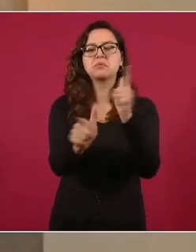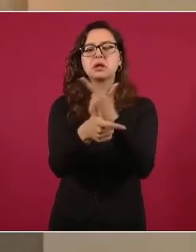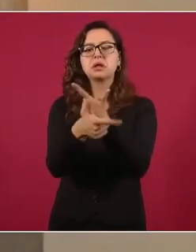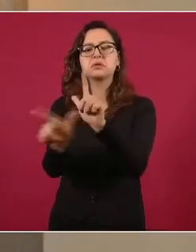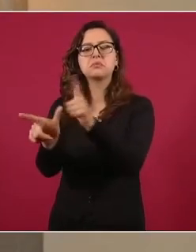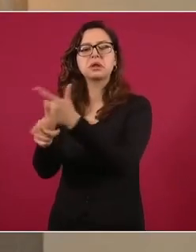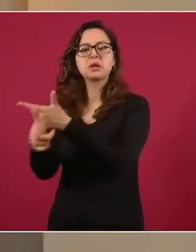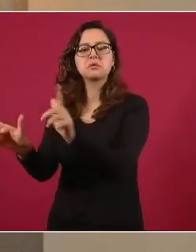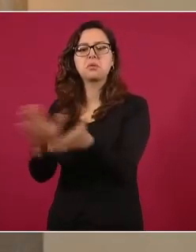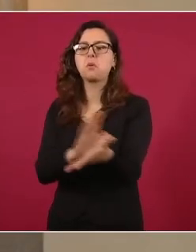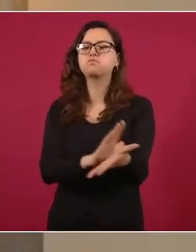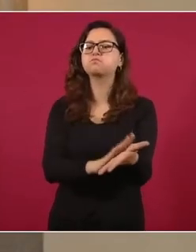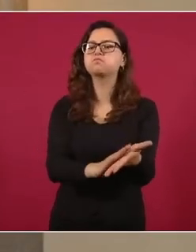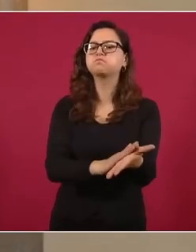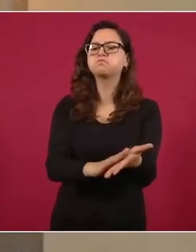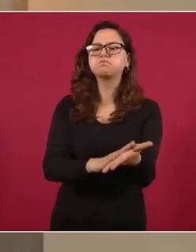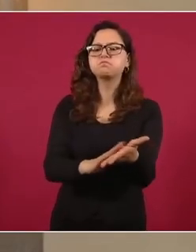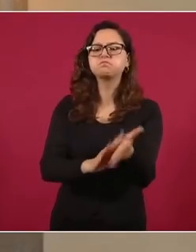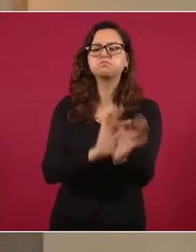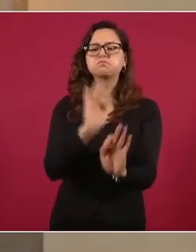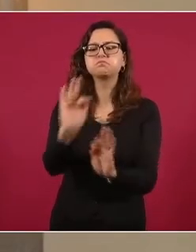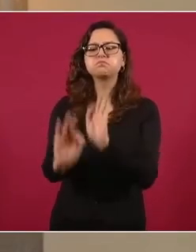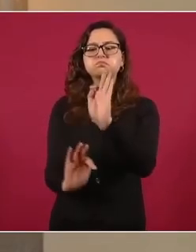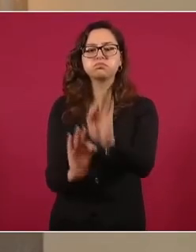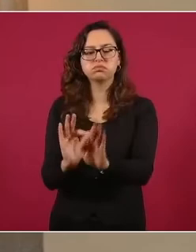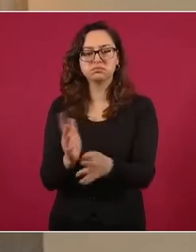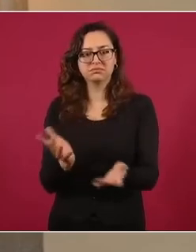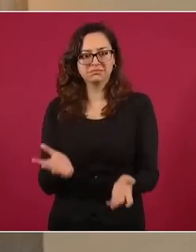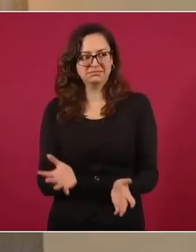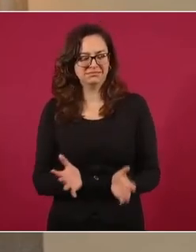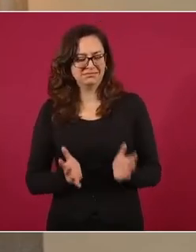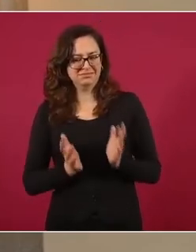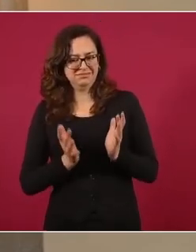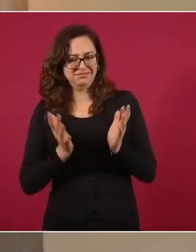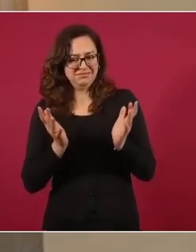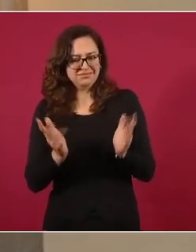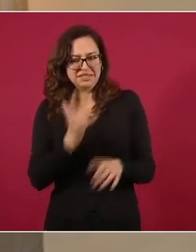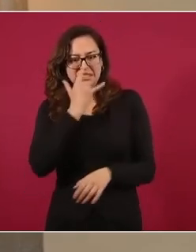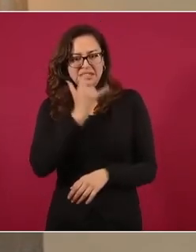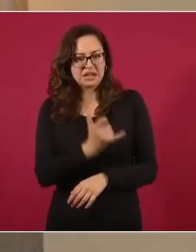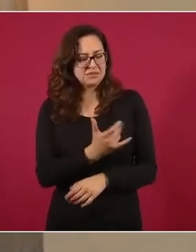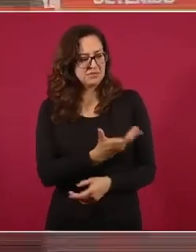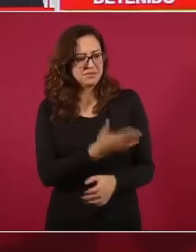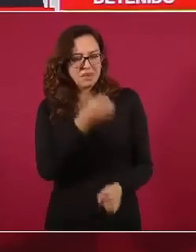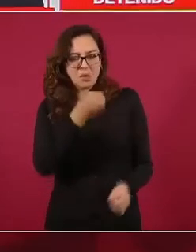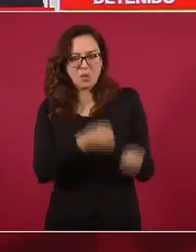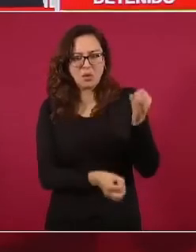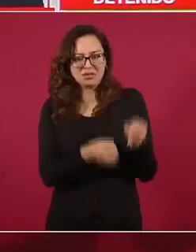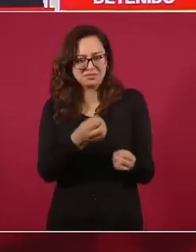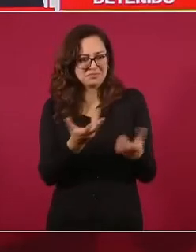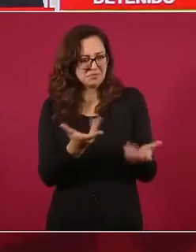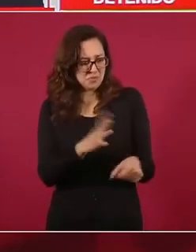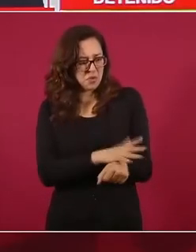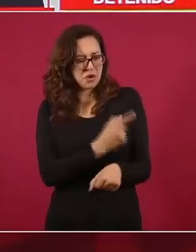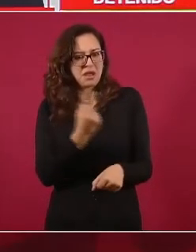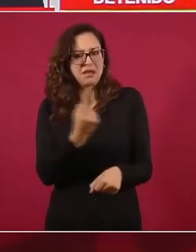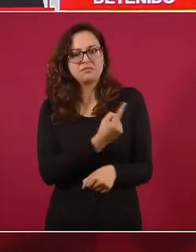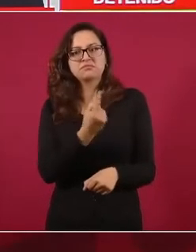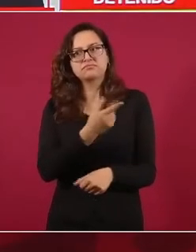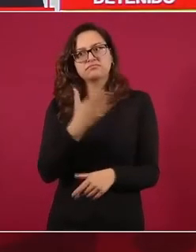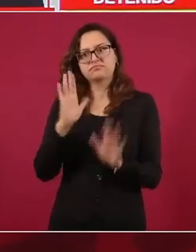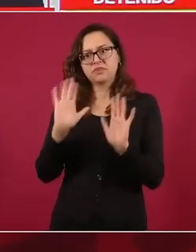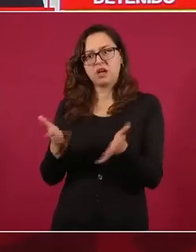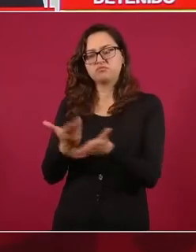acusados. Por esta situación se va a presentar una queja ante el Consejo de la Judicatura e incluso una